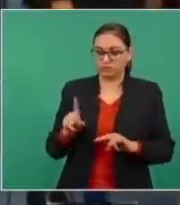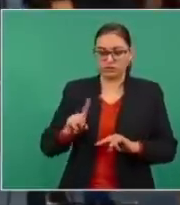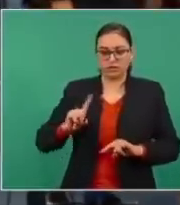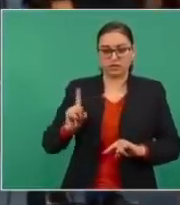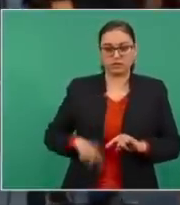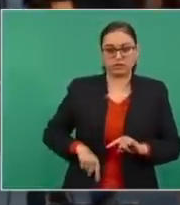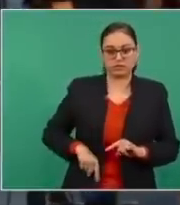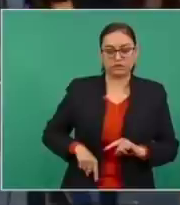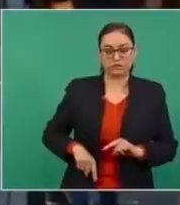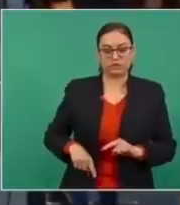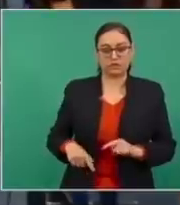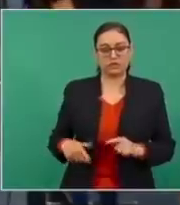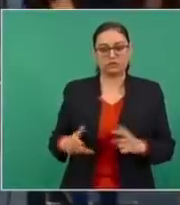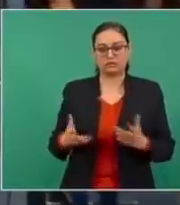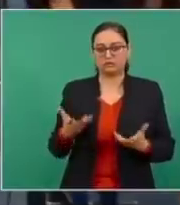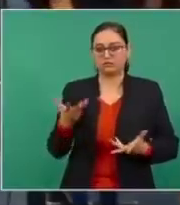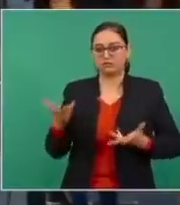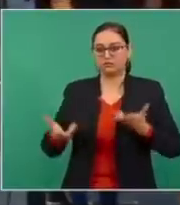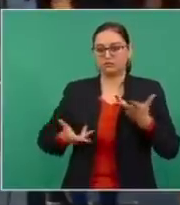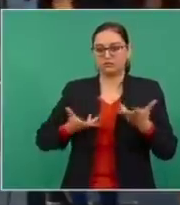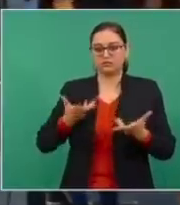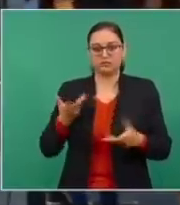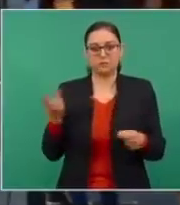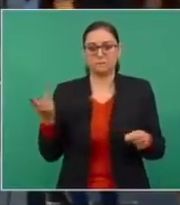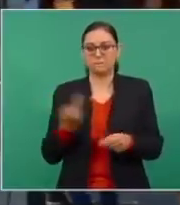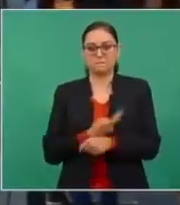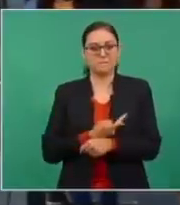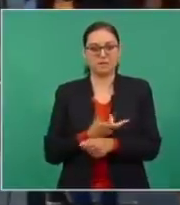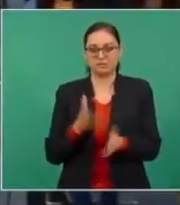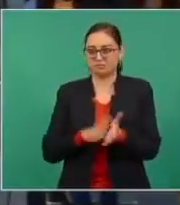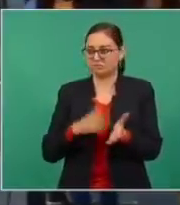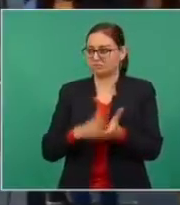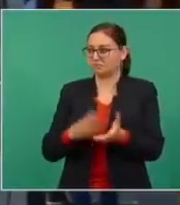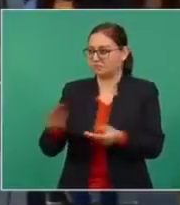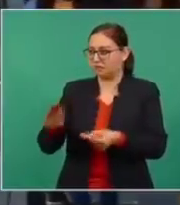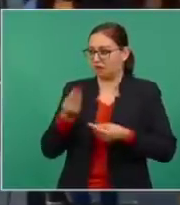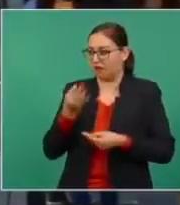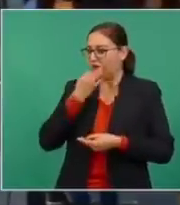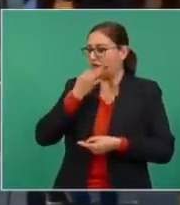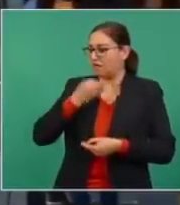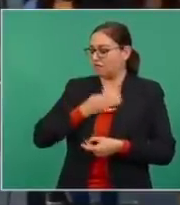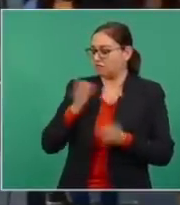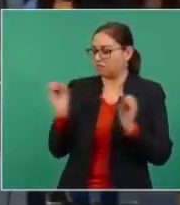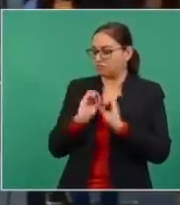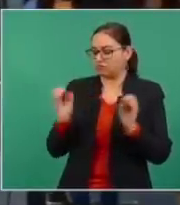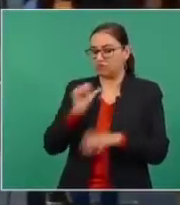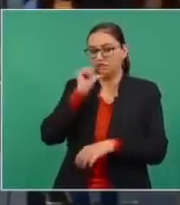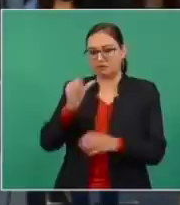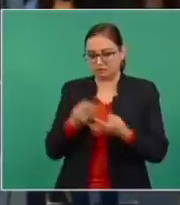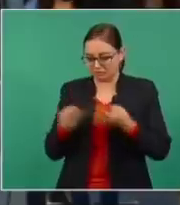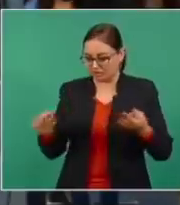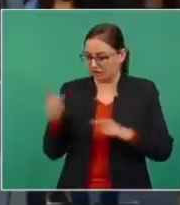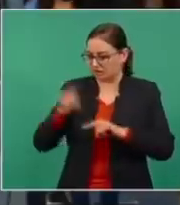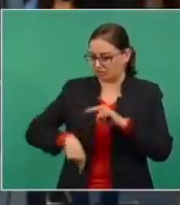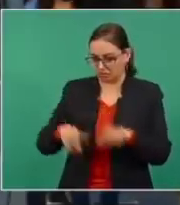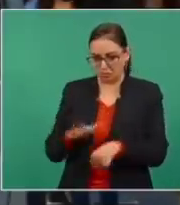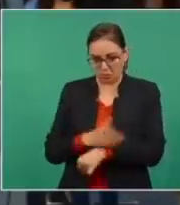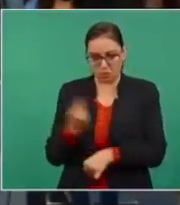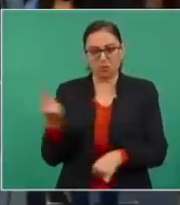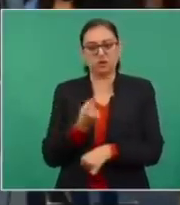pues todavía no tienen un documento y nadie les ha avisado e informado que están perdiendo sus tierras.